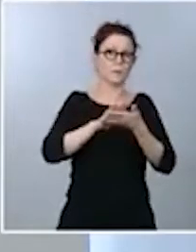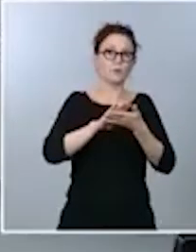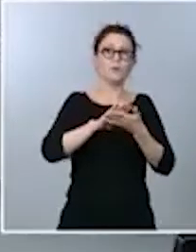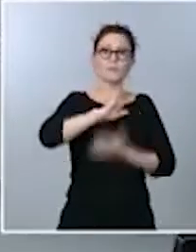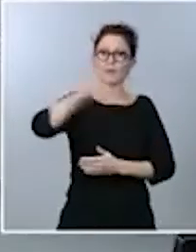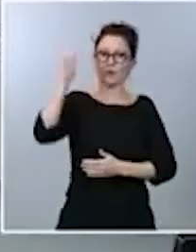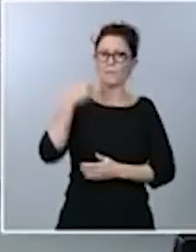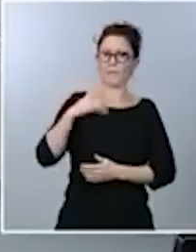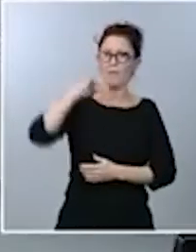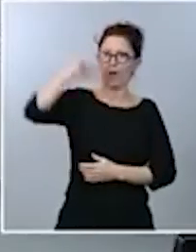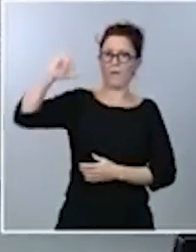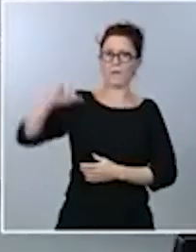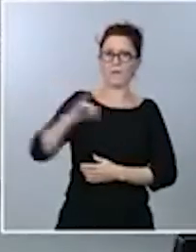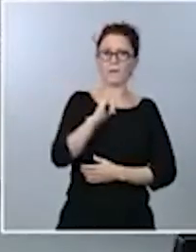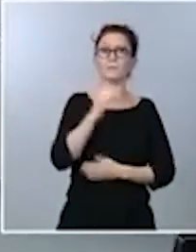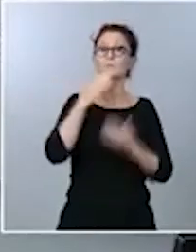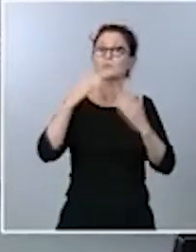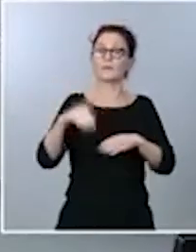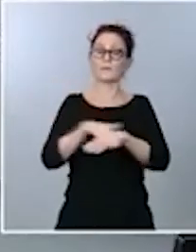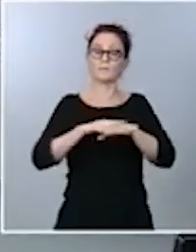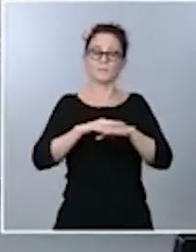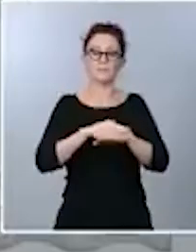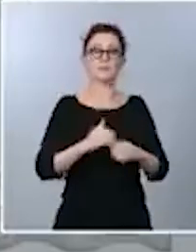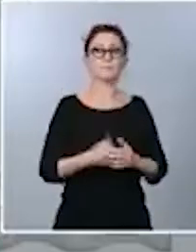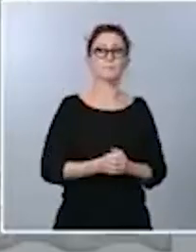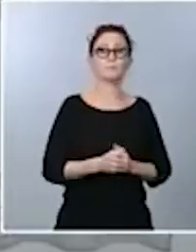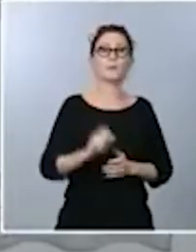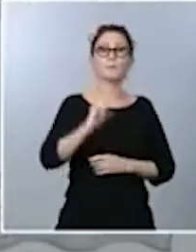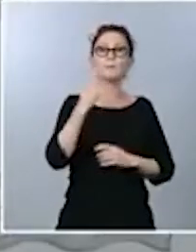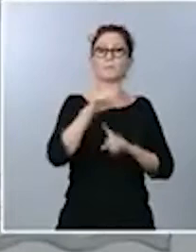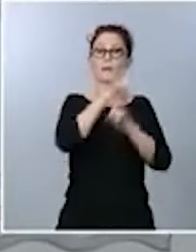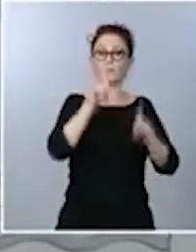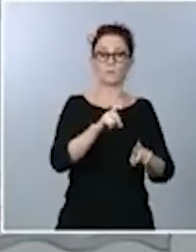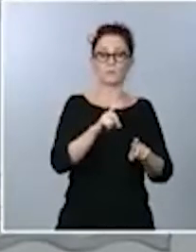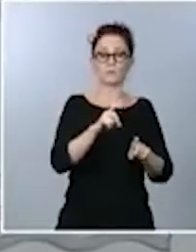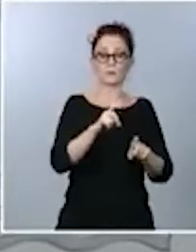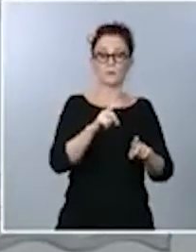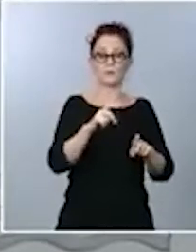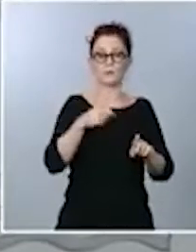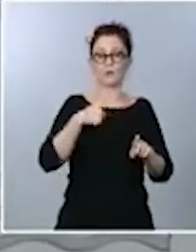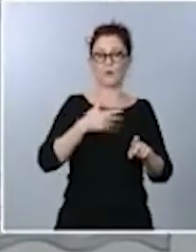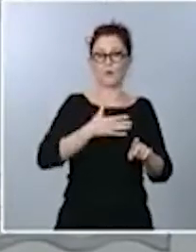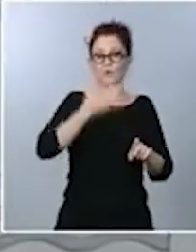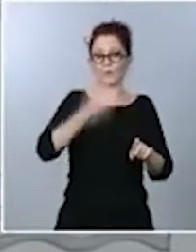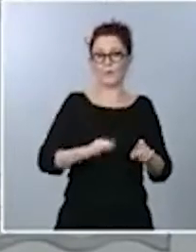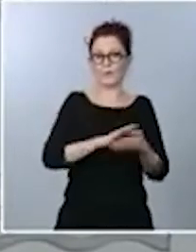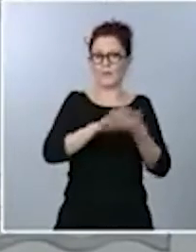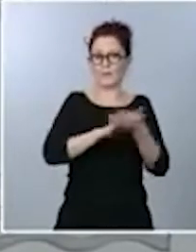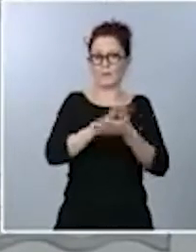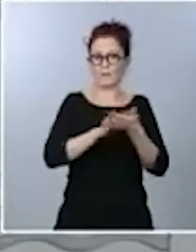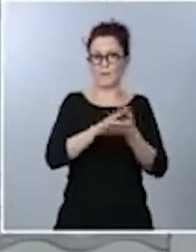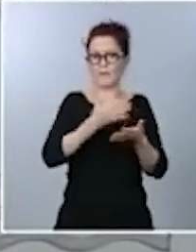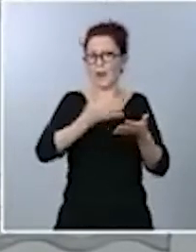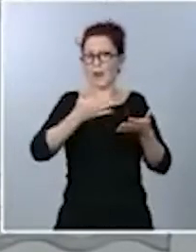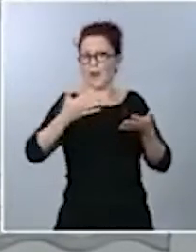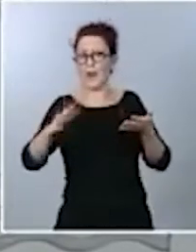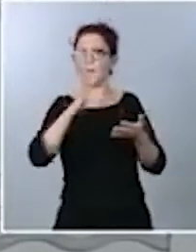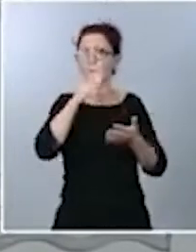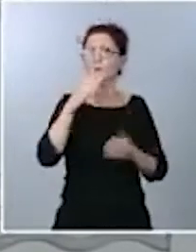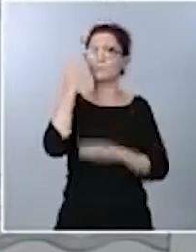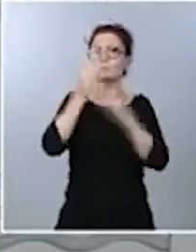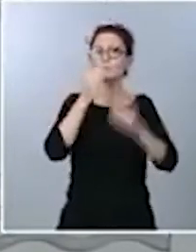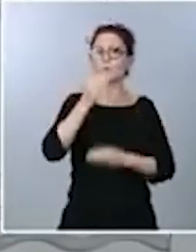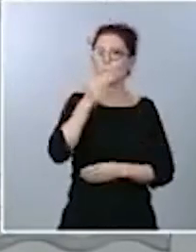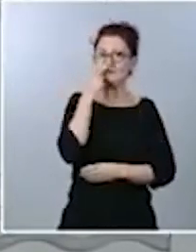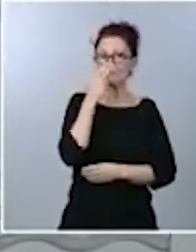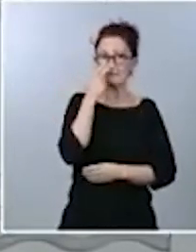Muchas gracias, ministro. Y, en relación con la primera pregunta, Manuel, quizá me voy a extender un poco, porque creo que puede ser objeto de interés también por parte